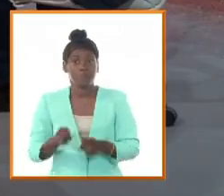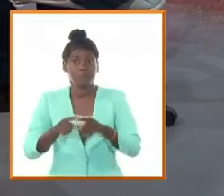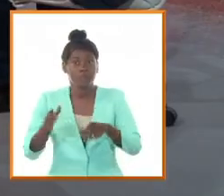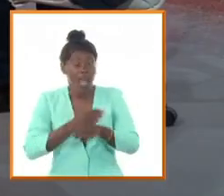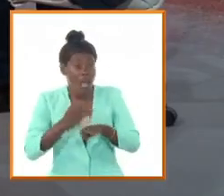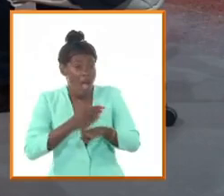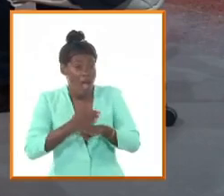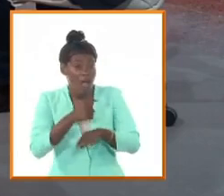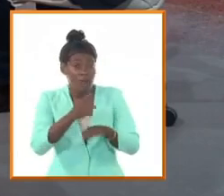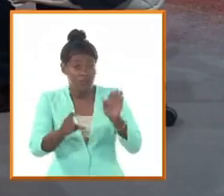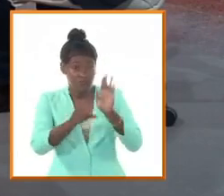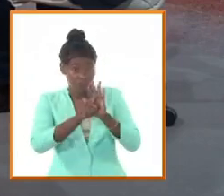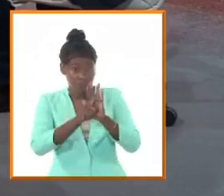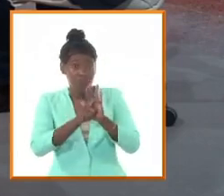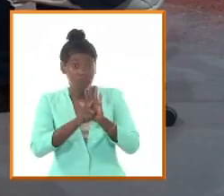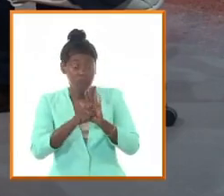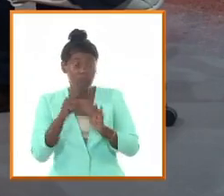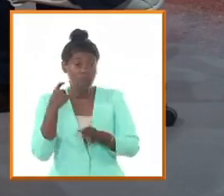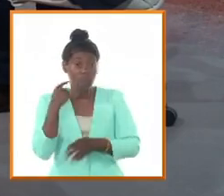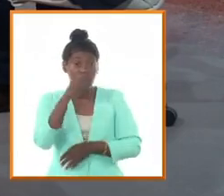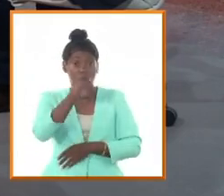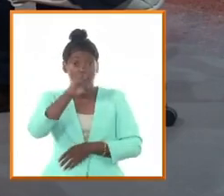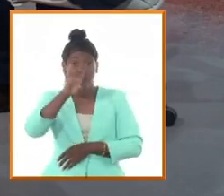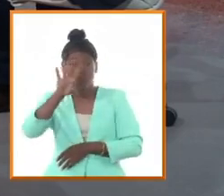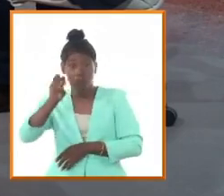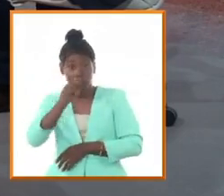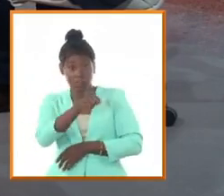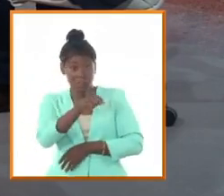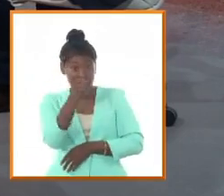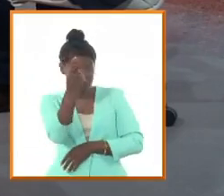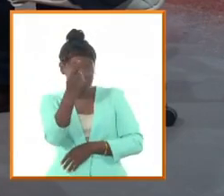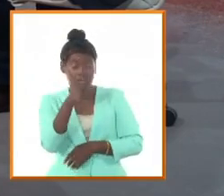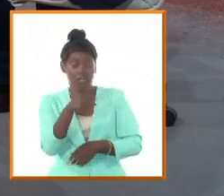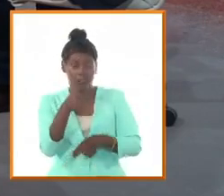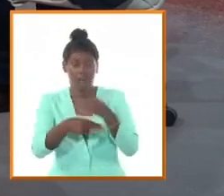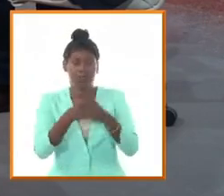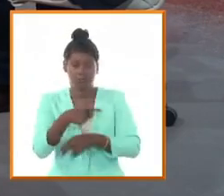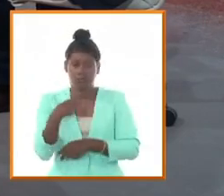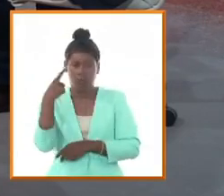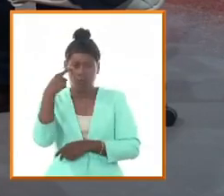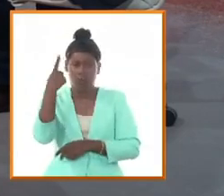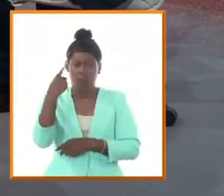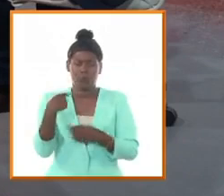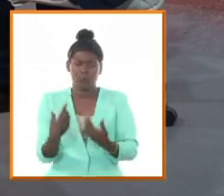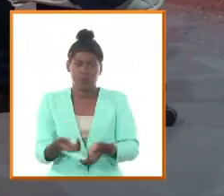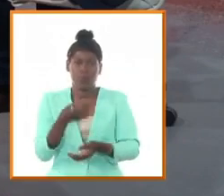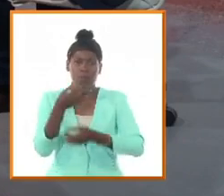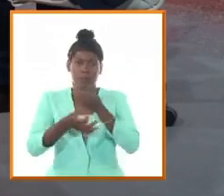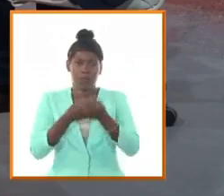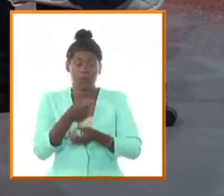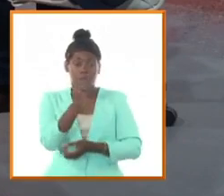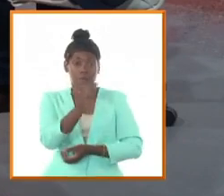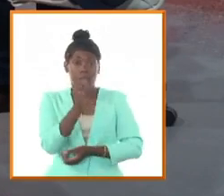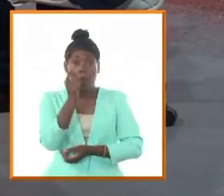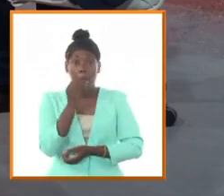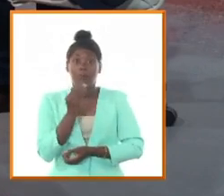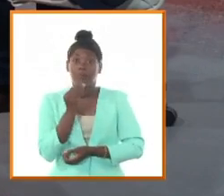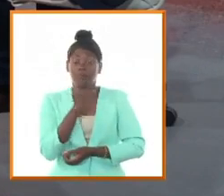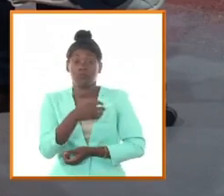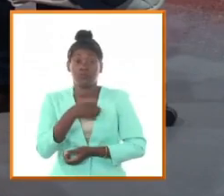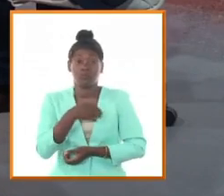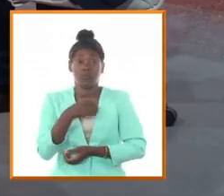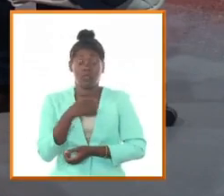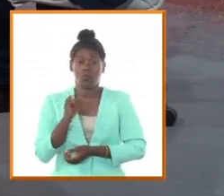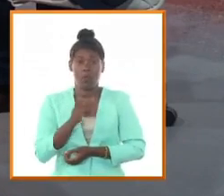asamblea de Weimar yo quería contar una anécdota que ilustra muy bien el carácter de Aramontes en esa determinación